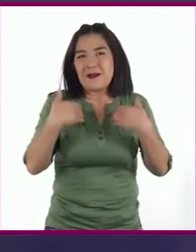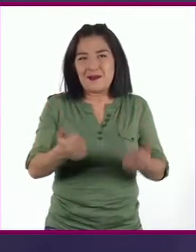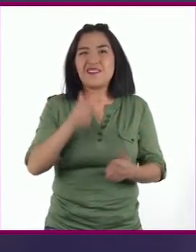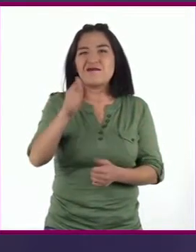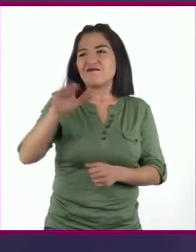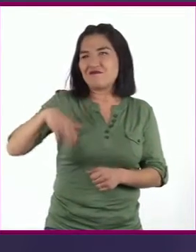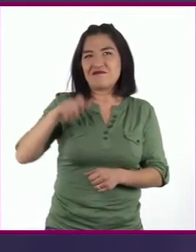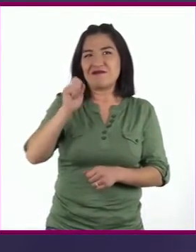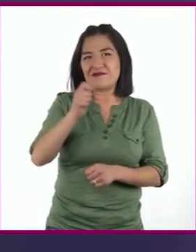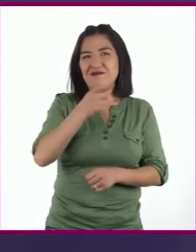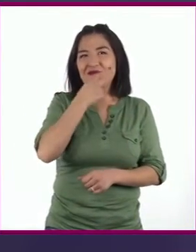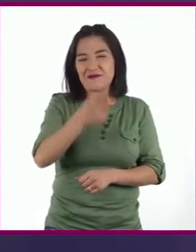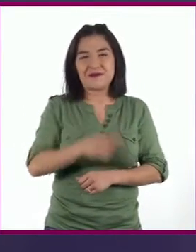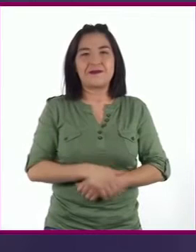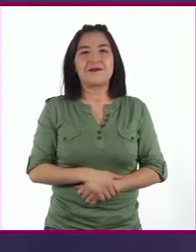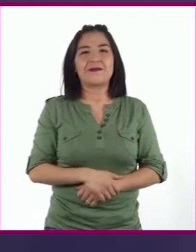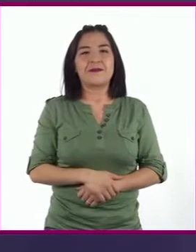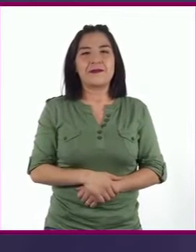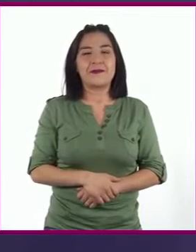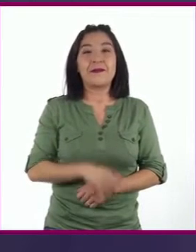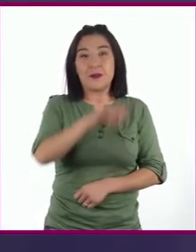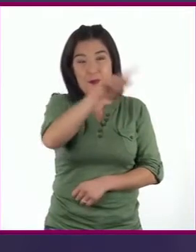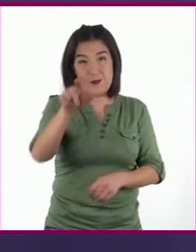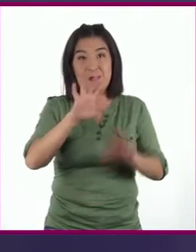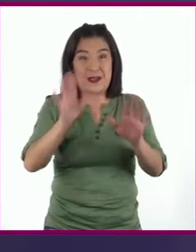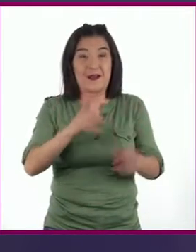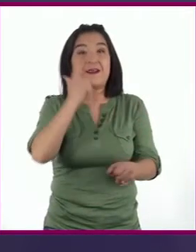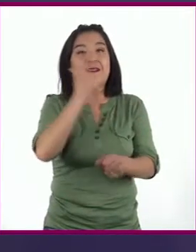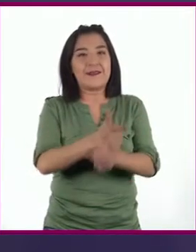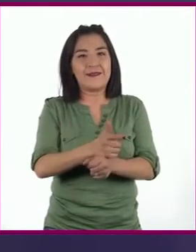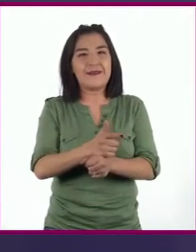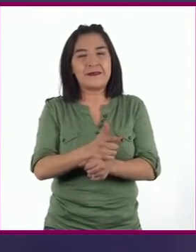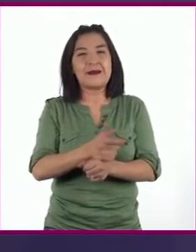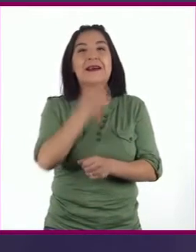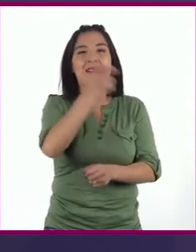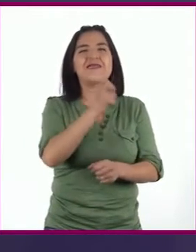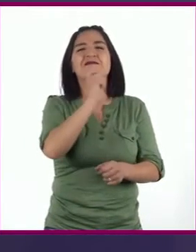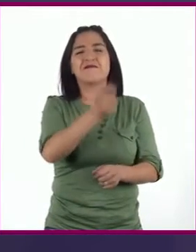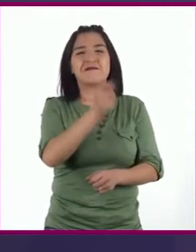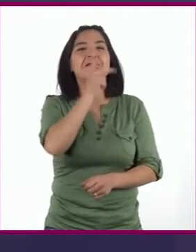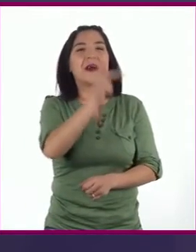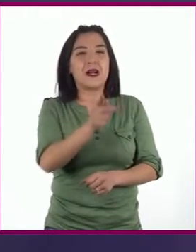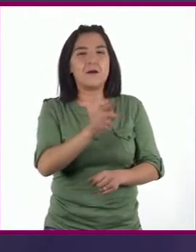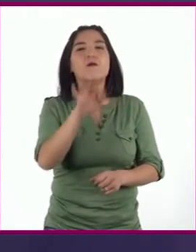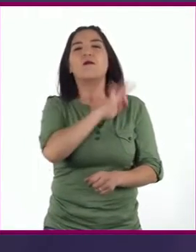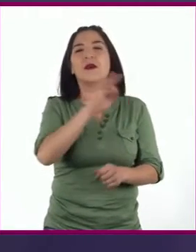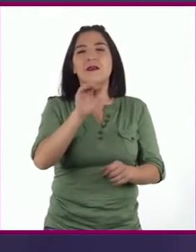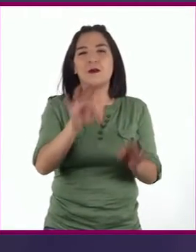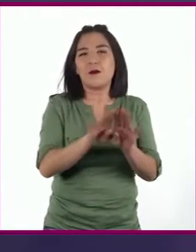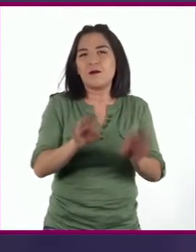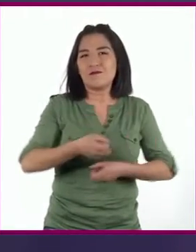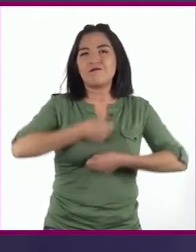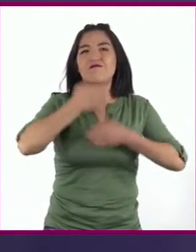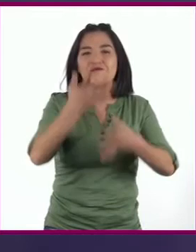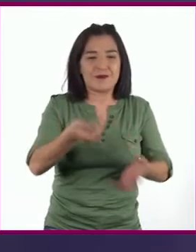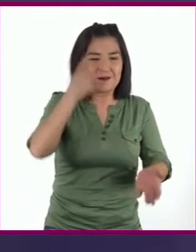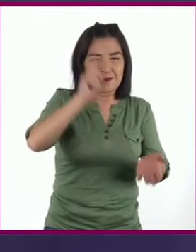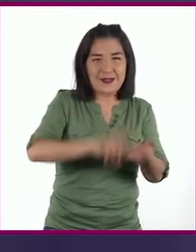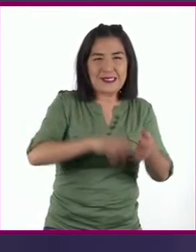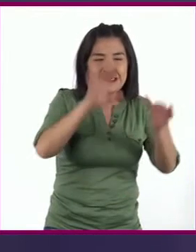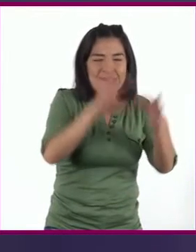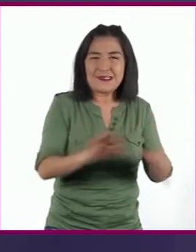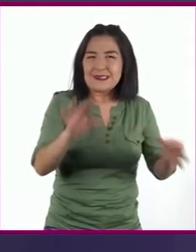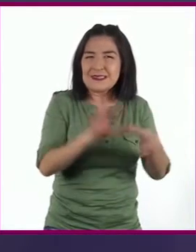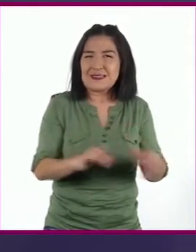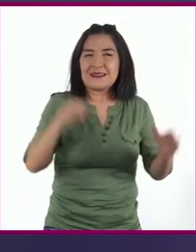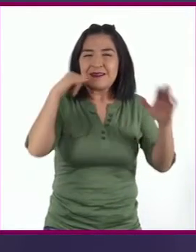se dice? Como notaron, esta definición además aporta una amplia descripción Por lo